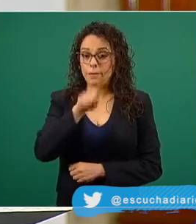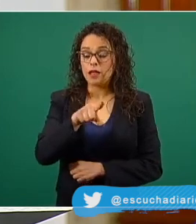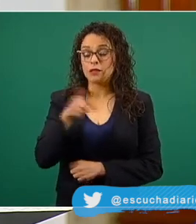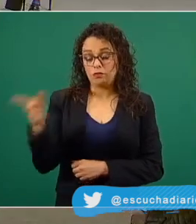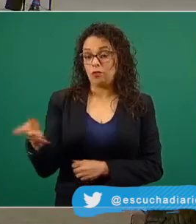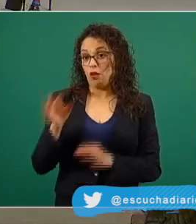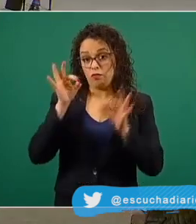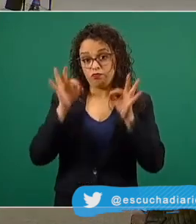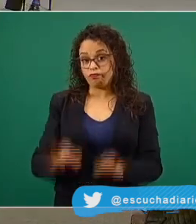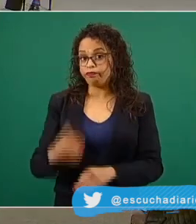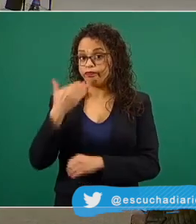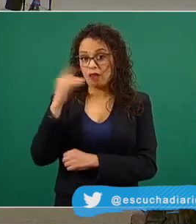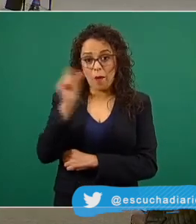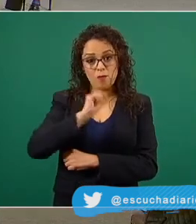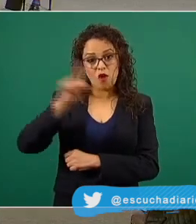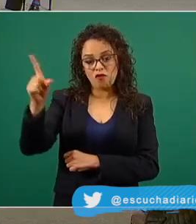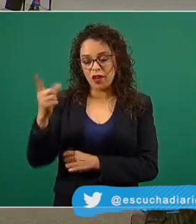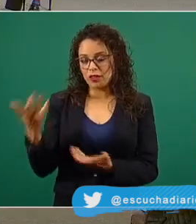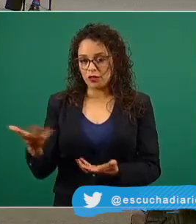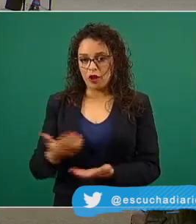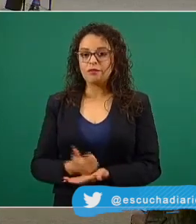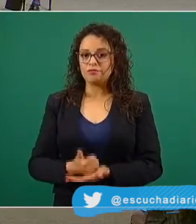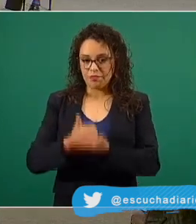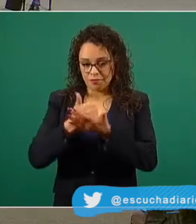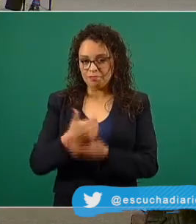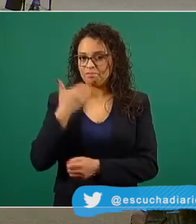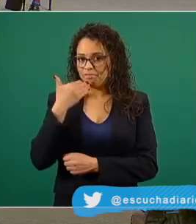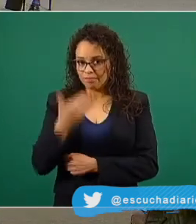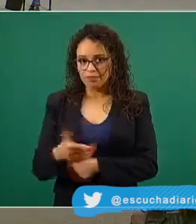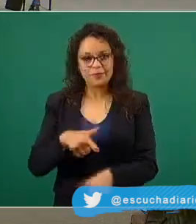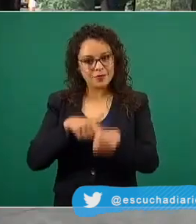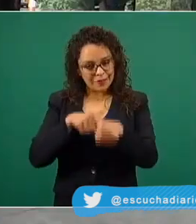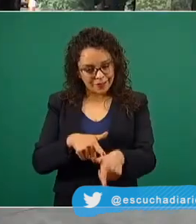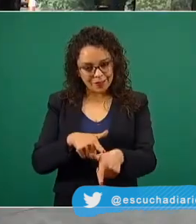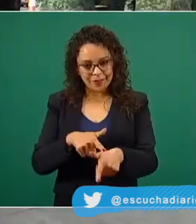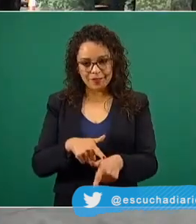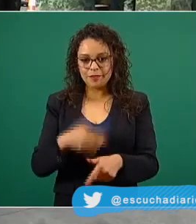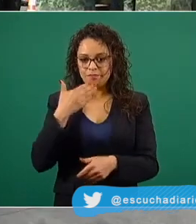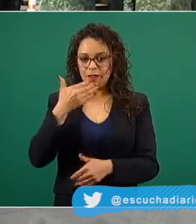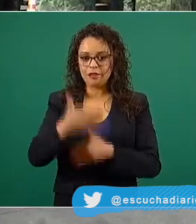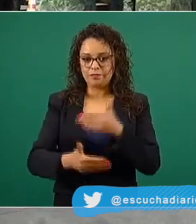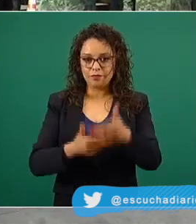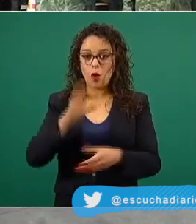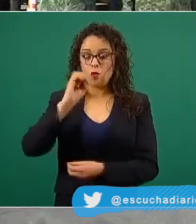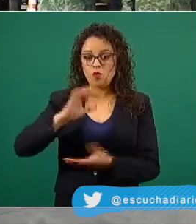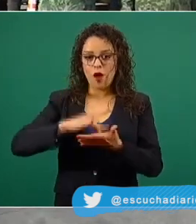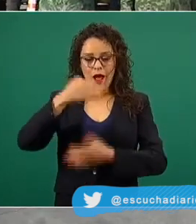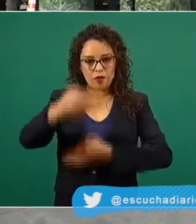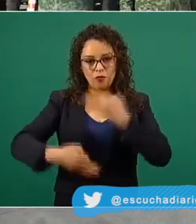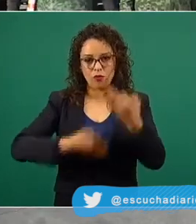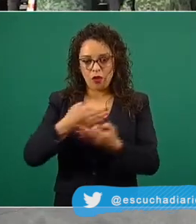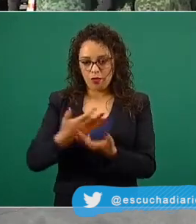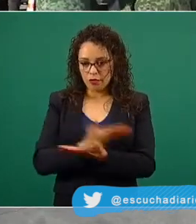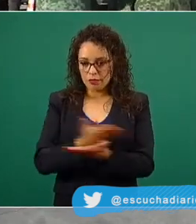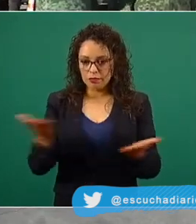profesionalismo. Y vamos a seguir adelante. Muchas gracias a todas, a todos.